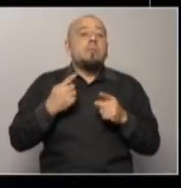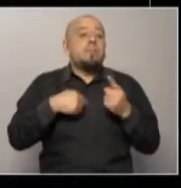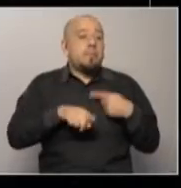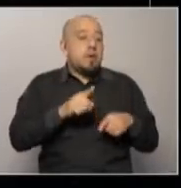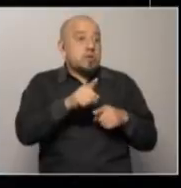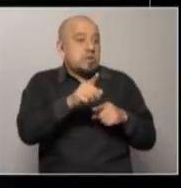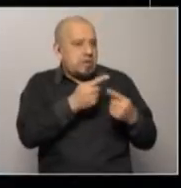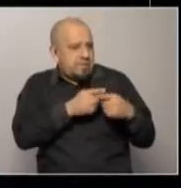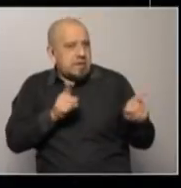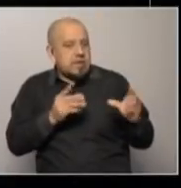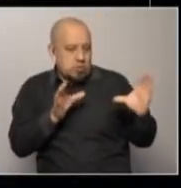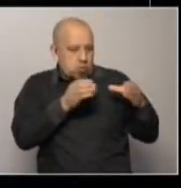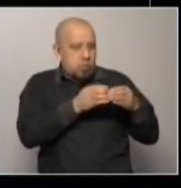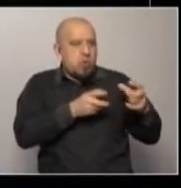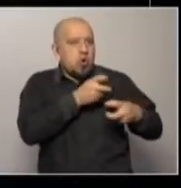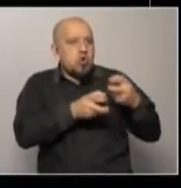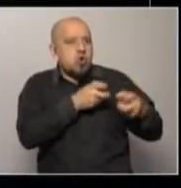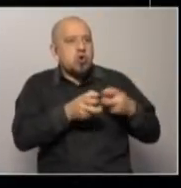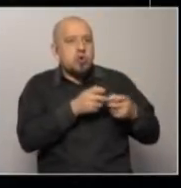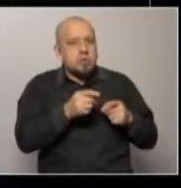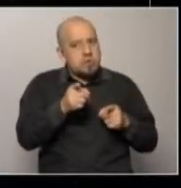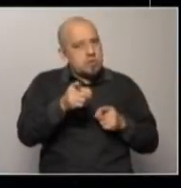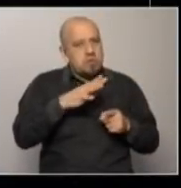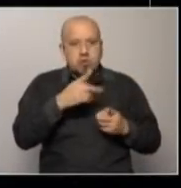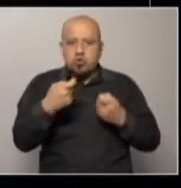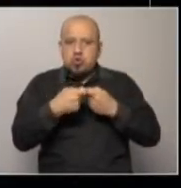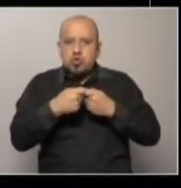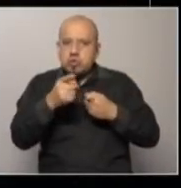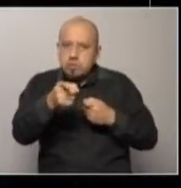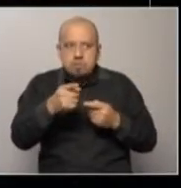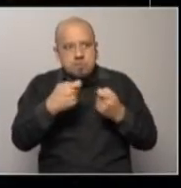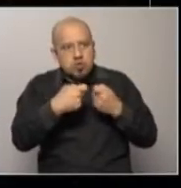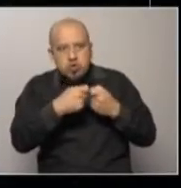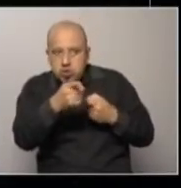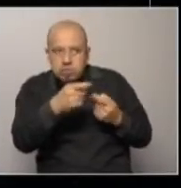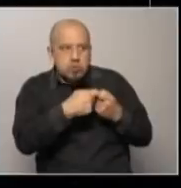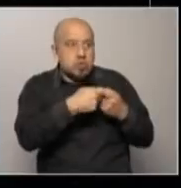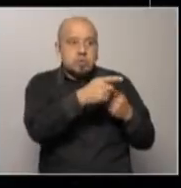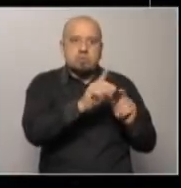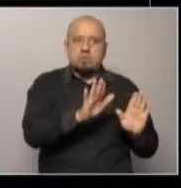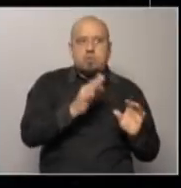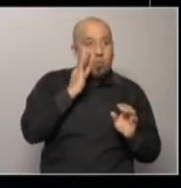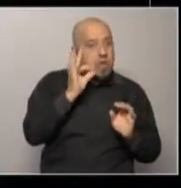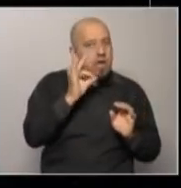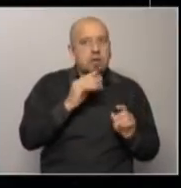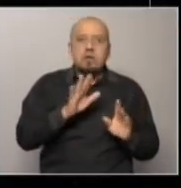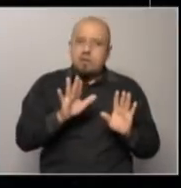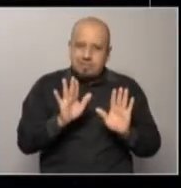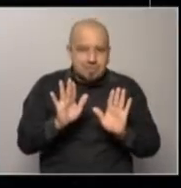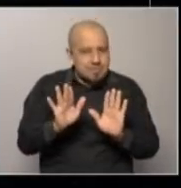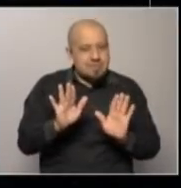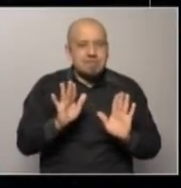si hay una coalición, bueno, hay que tratar bien a los socios porque los socios siempre tienen la posibilidad de irse. Entonces, en este sentido, bueno,